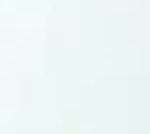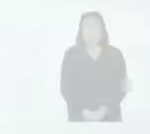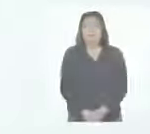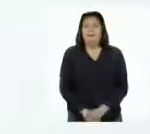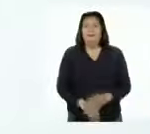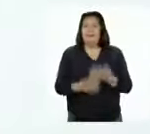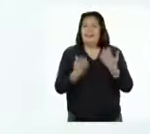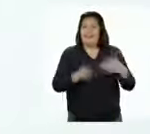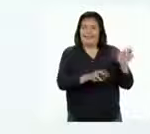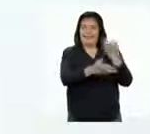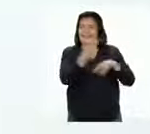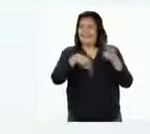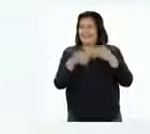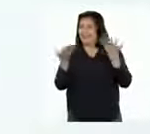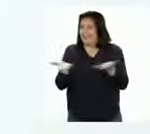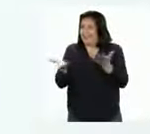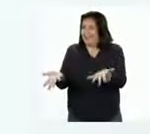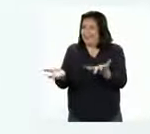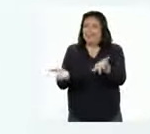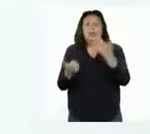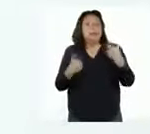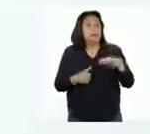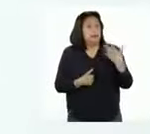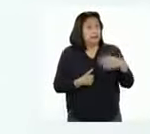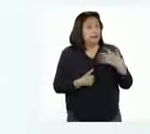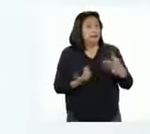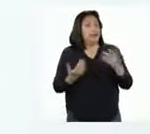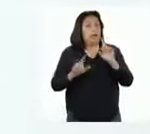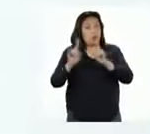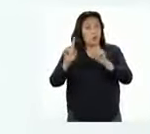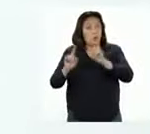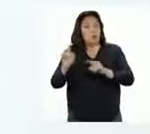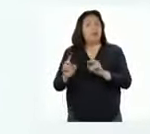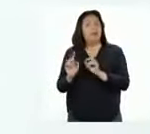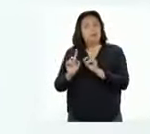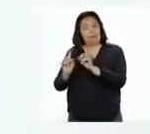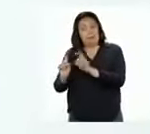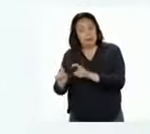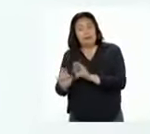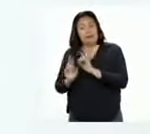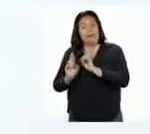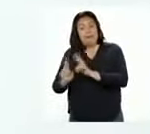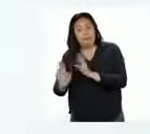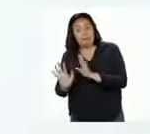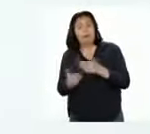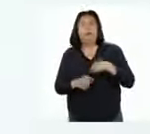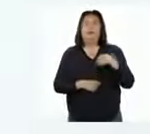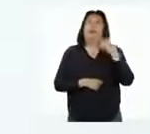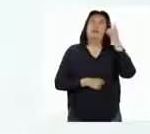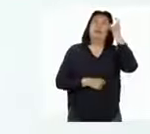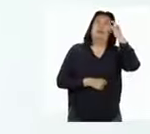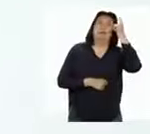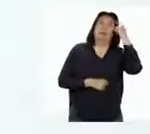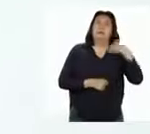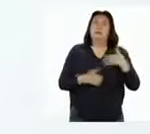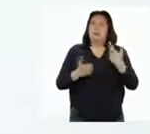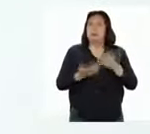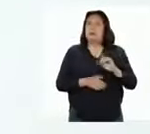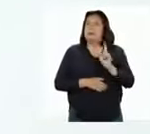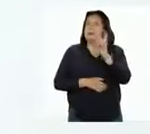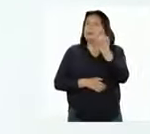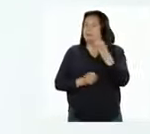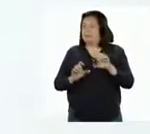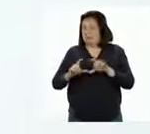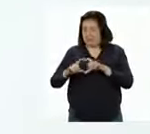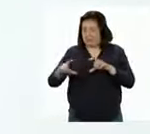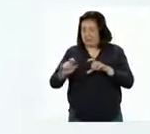Ya estamos de vuelta aquí en el programa. Ahora que ya tenemos algunas preguntas y respuestas hechas y otras en nuestra mente, podemos diseñar las primeras